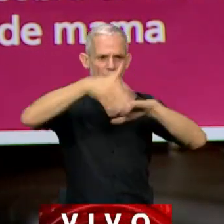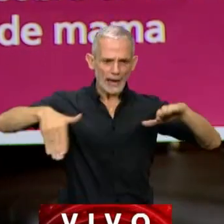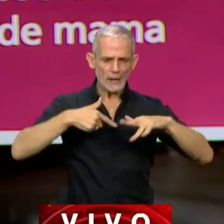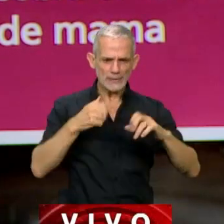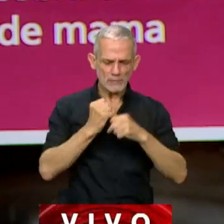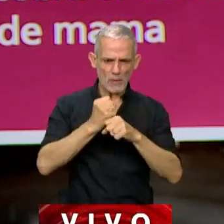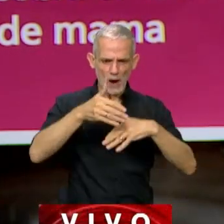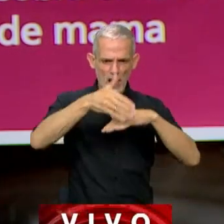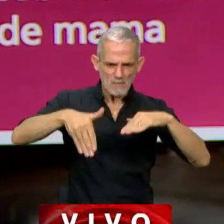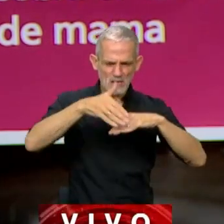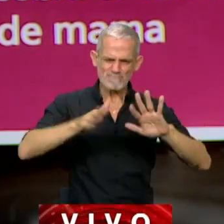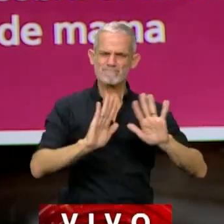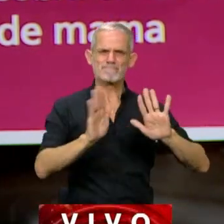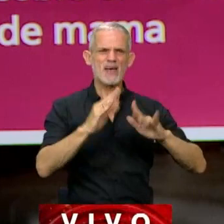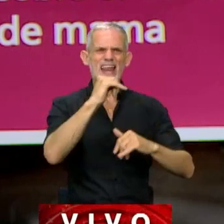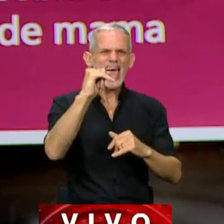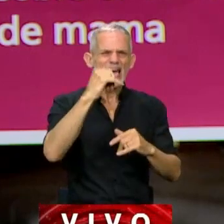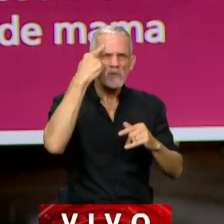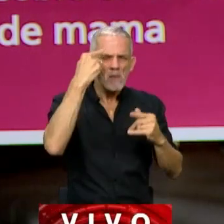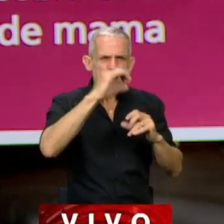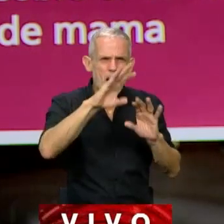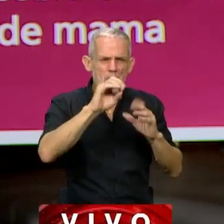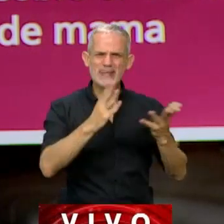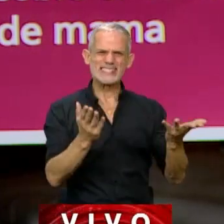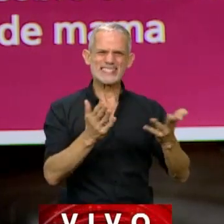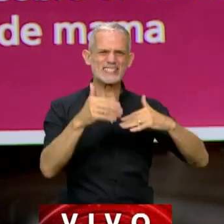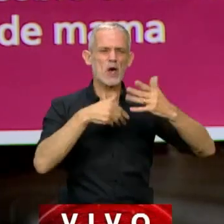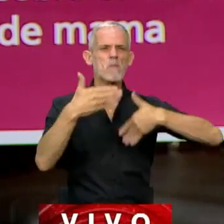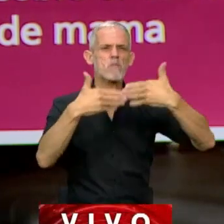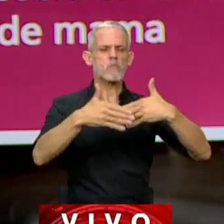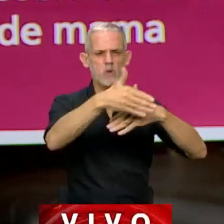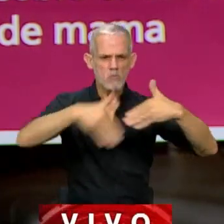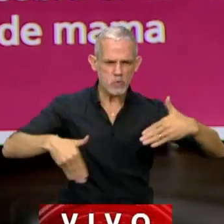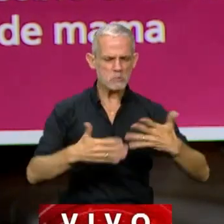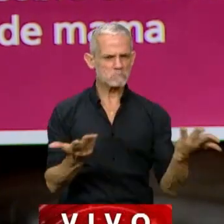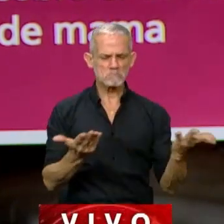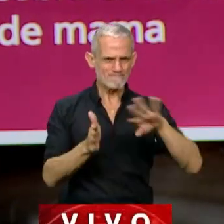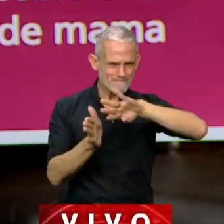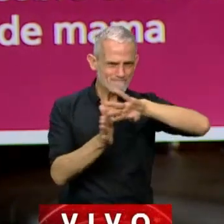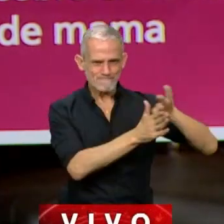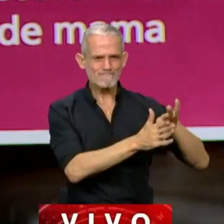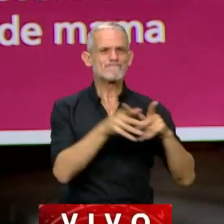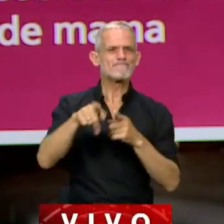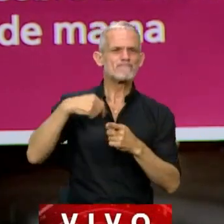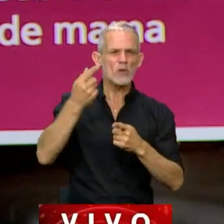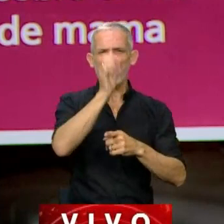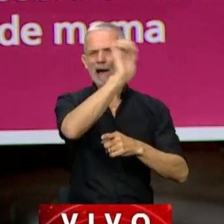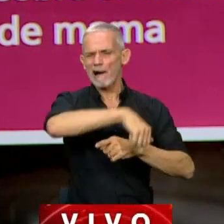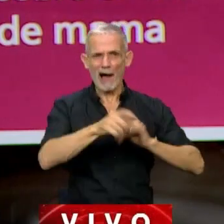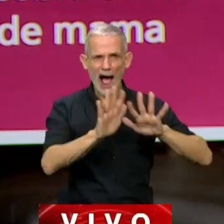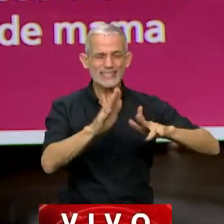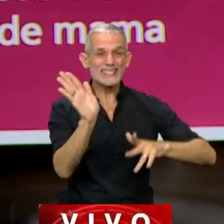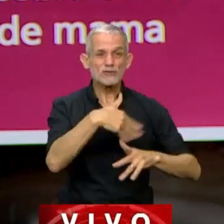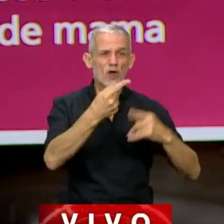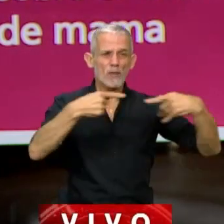nuestra actividad, reducen nuestro rendimiento y estancan el progreso, debemos hacer oídos sordos